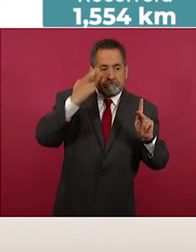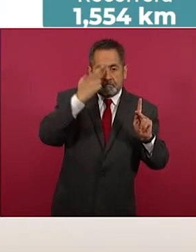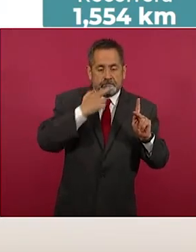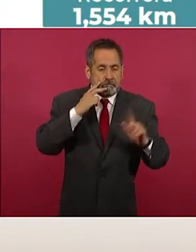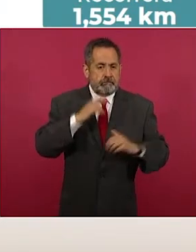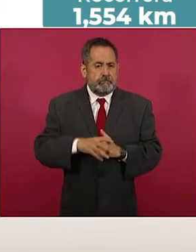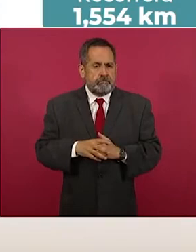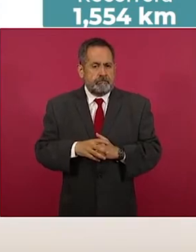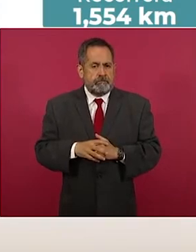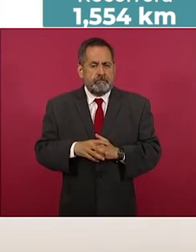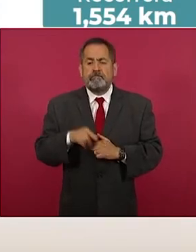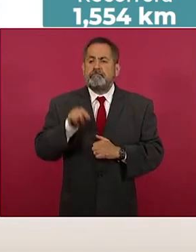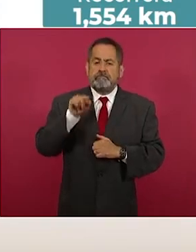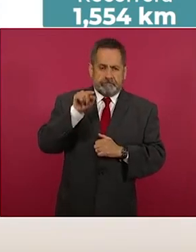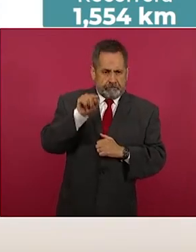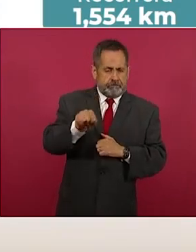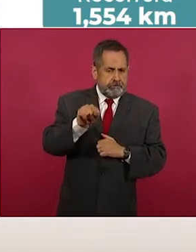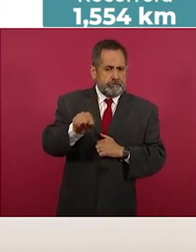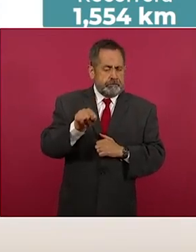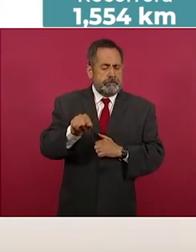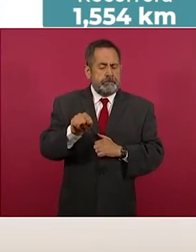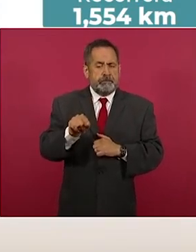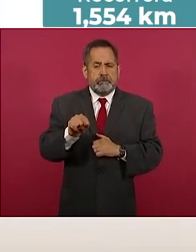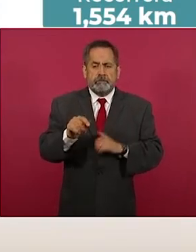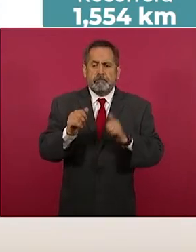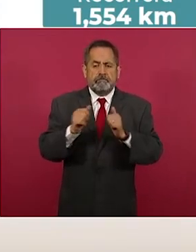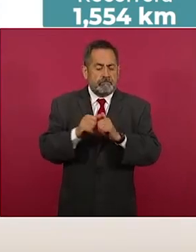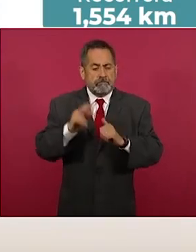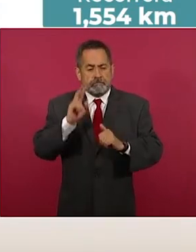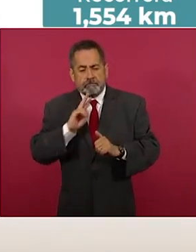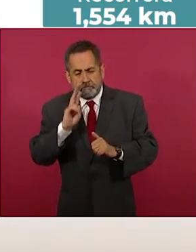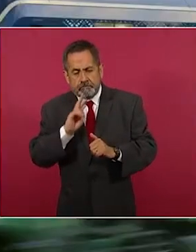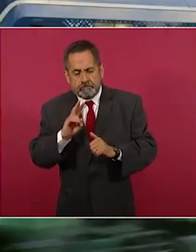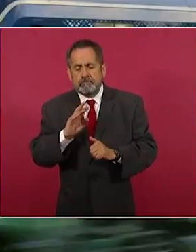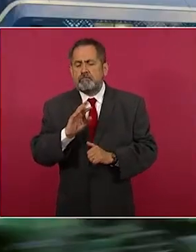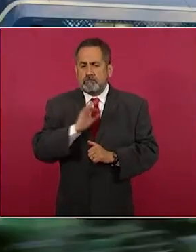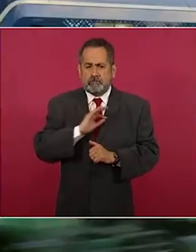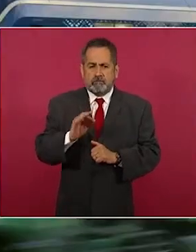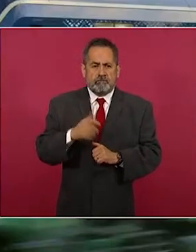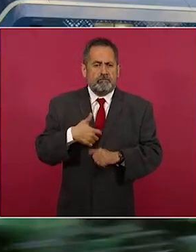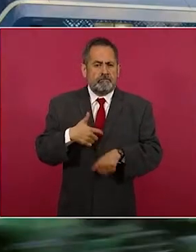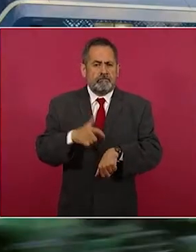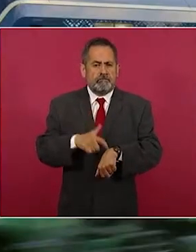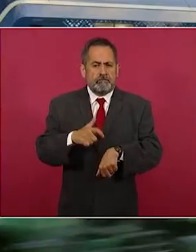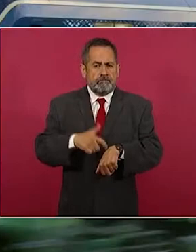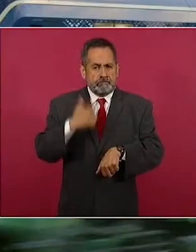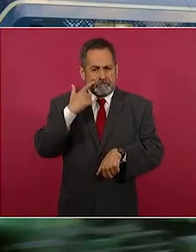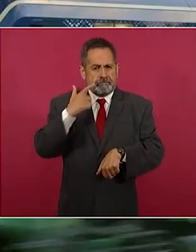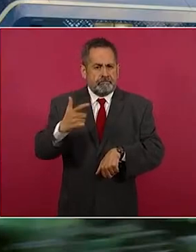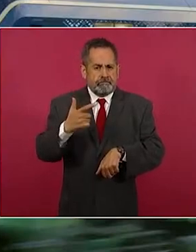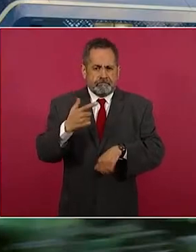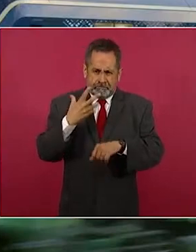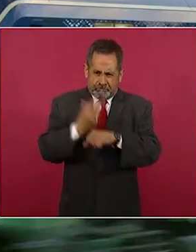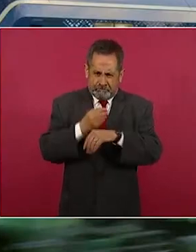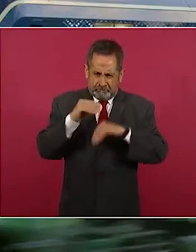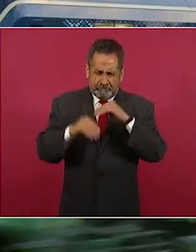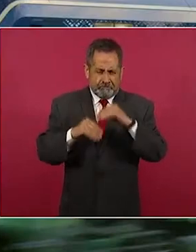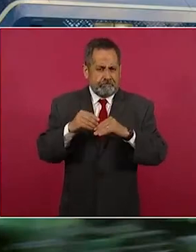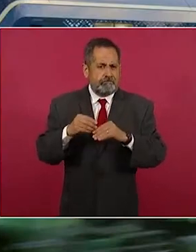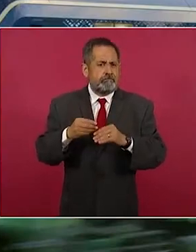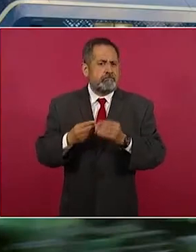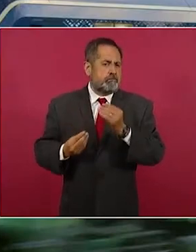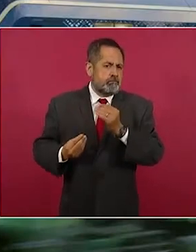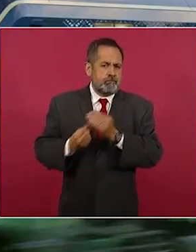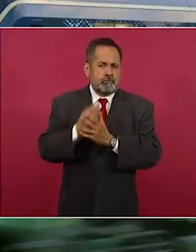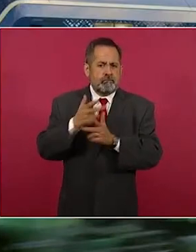vamos a refrendar los lazos y los compromisos en los tiempos de la construcción de los trenes.